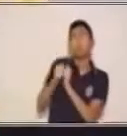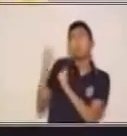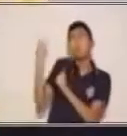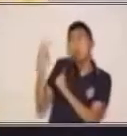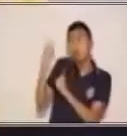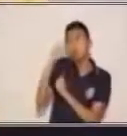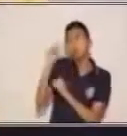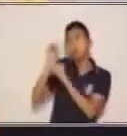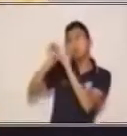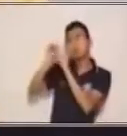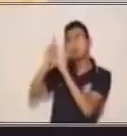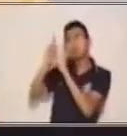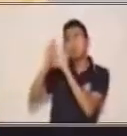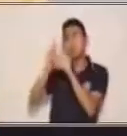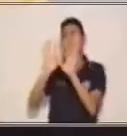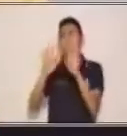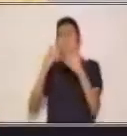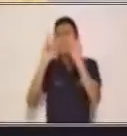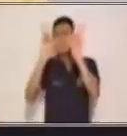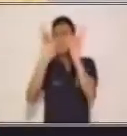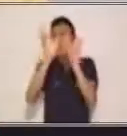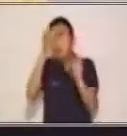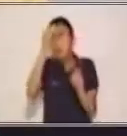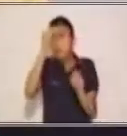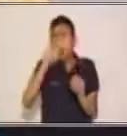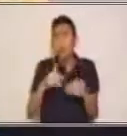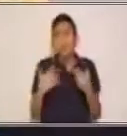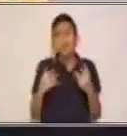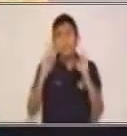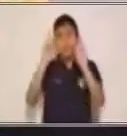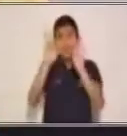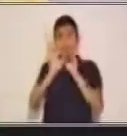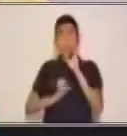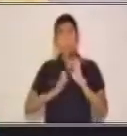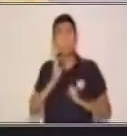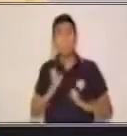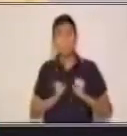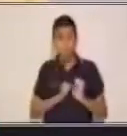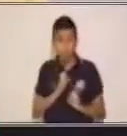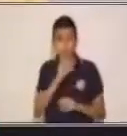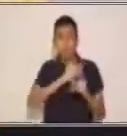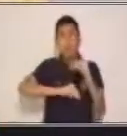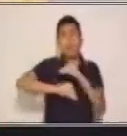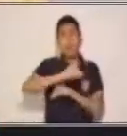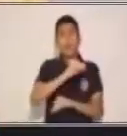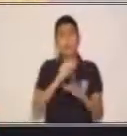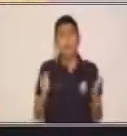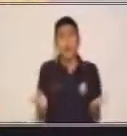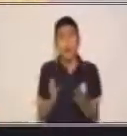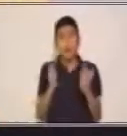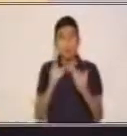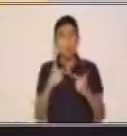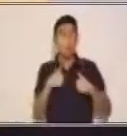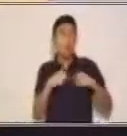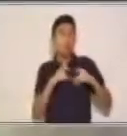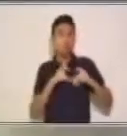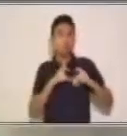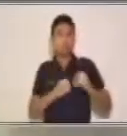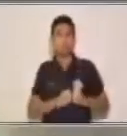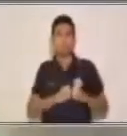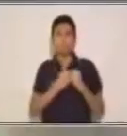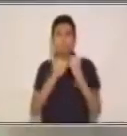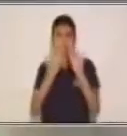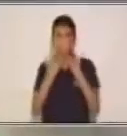¿De acuerdo? Bueno, ¿qué aprendimos hoy entonces? Nuestras emociones, nuestros cambios de ánimo, que es normal. ¿Sí?